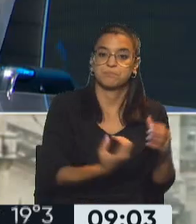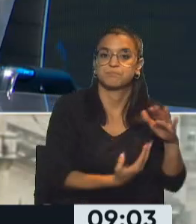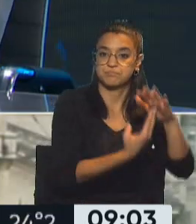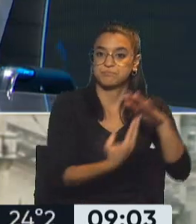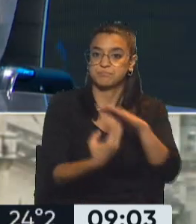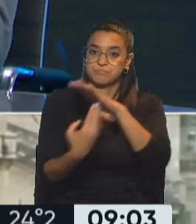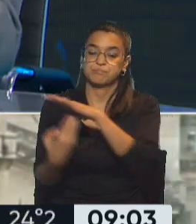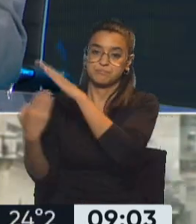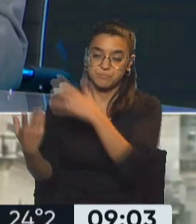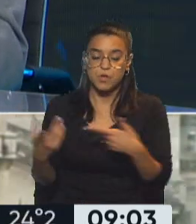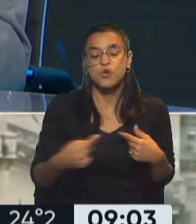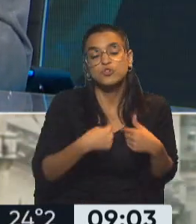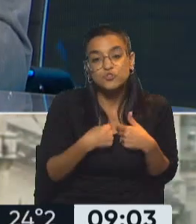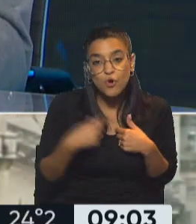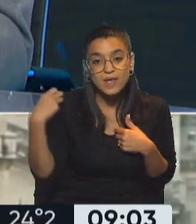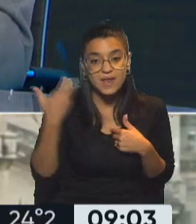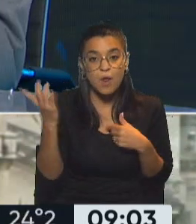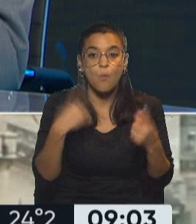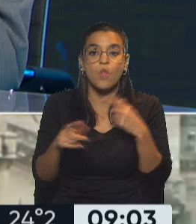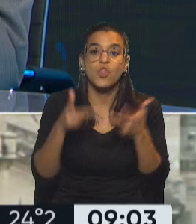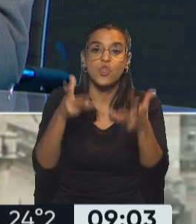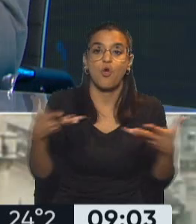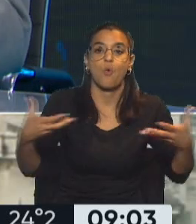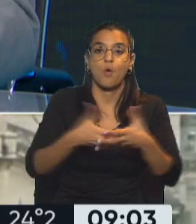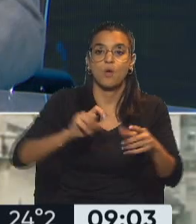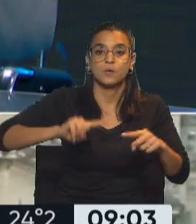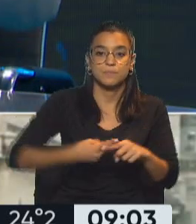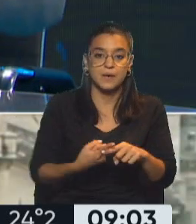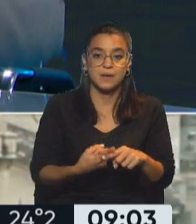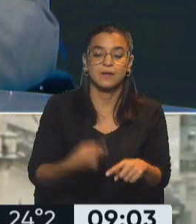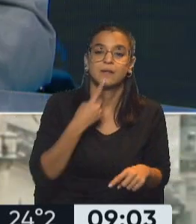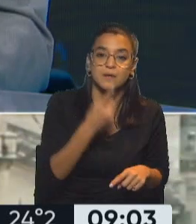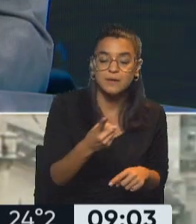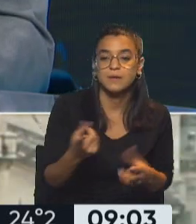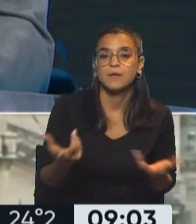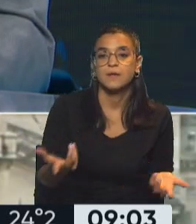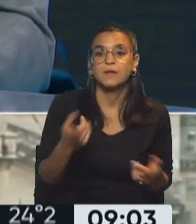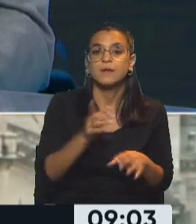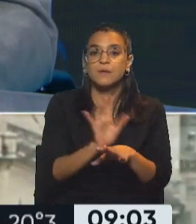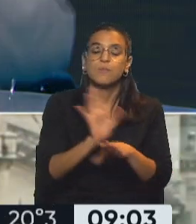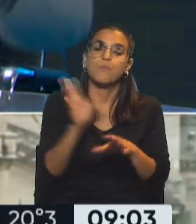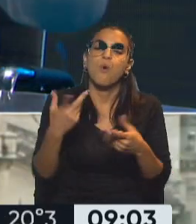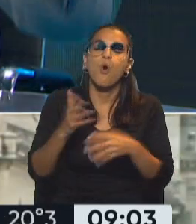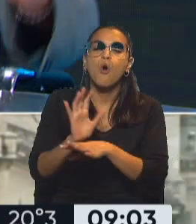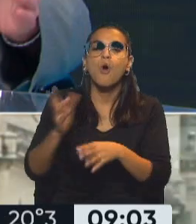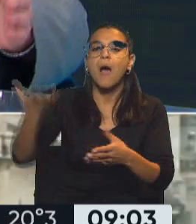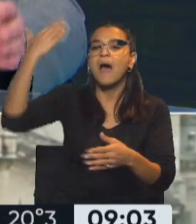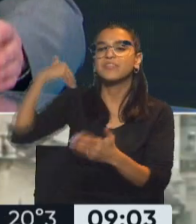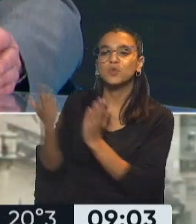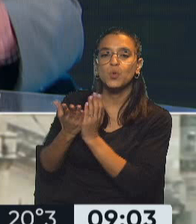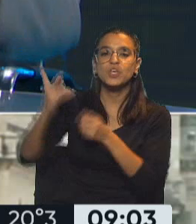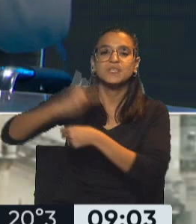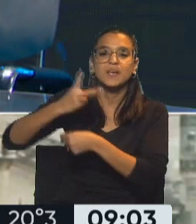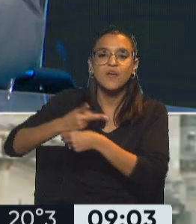exactamente. Yo, en general, cuando hablo de las fuerzas políticas, recuerdo esa cosa que estudiamos en el secundario, de la fuerza